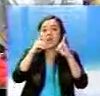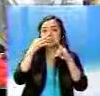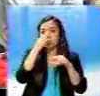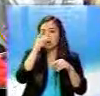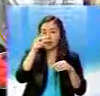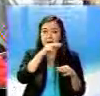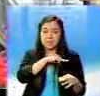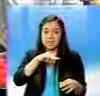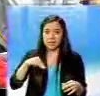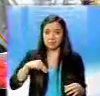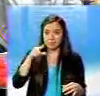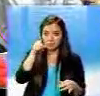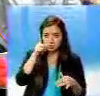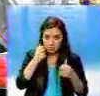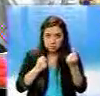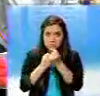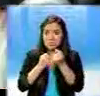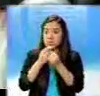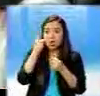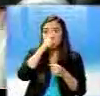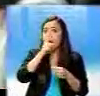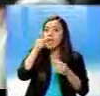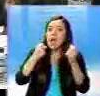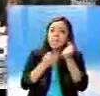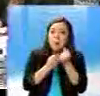a la carrera magisterial.